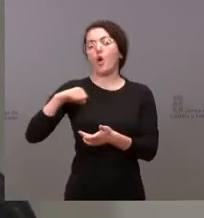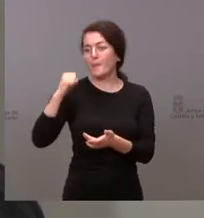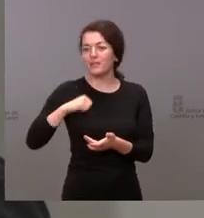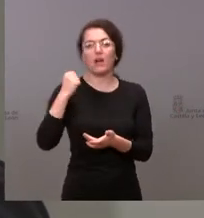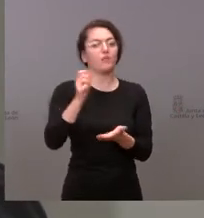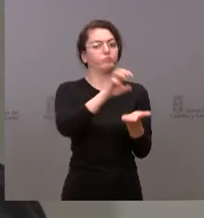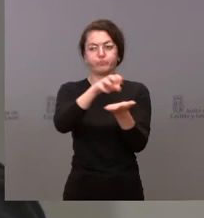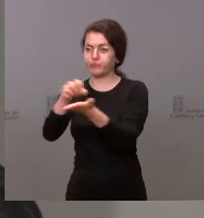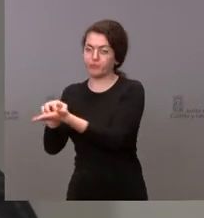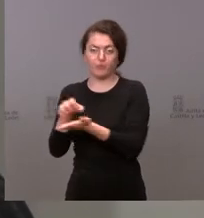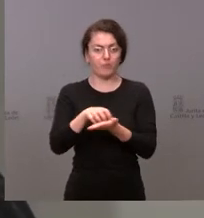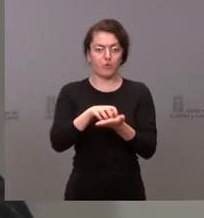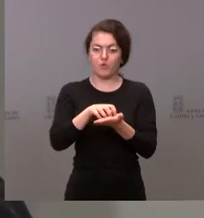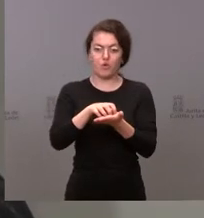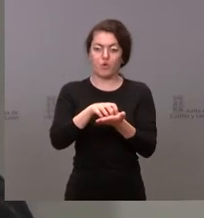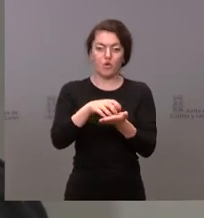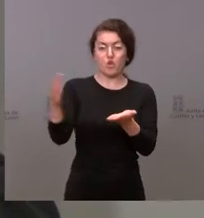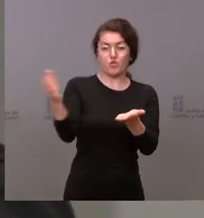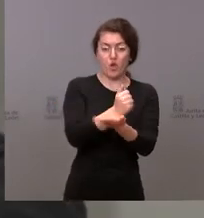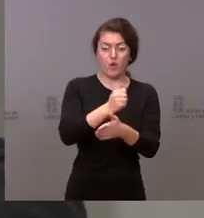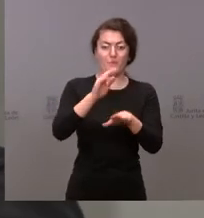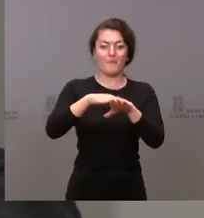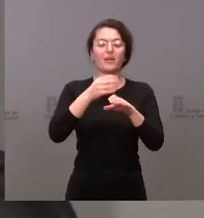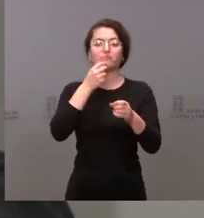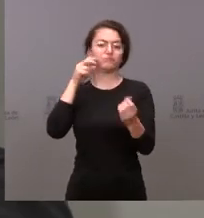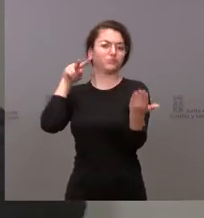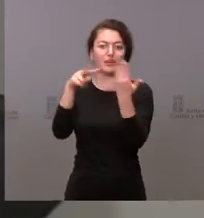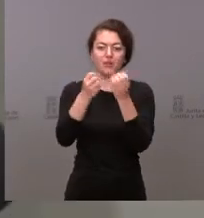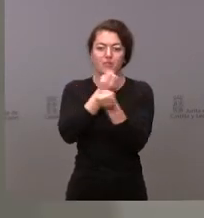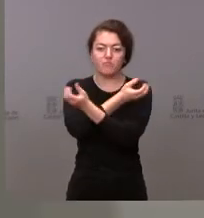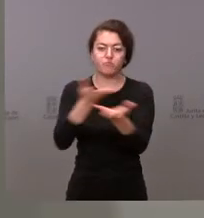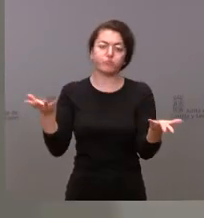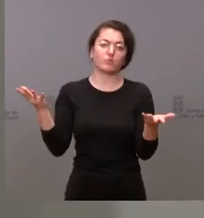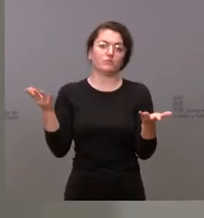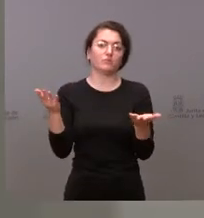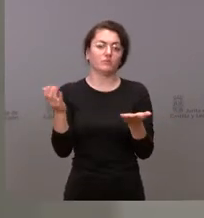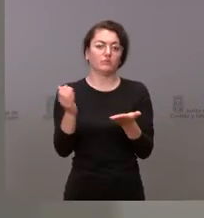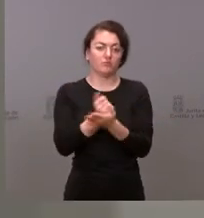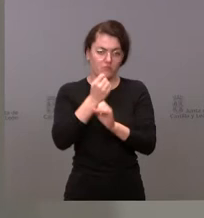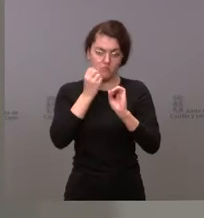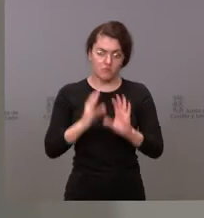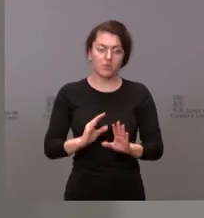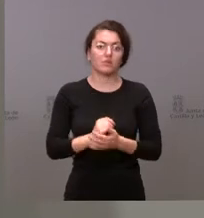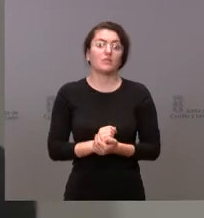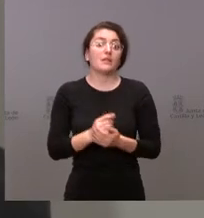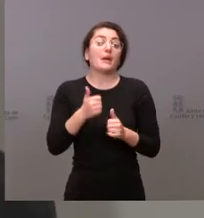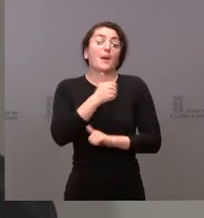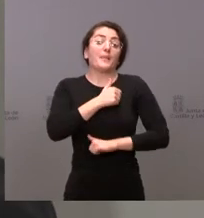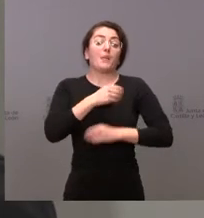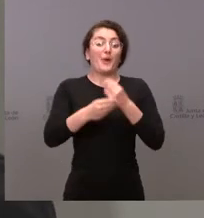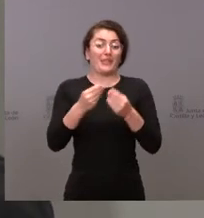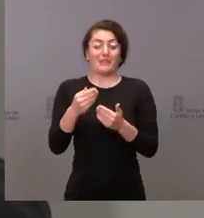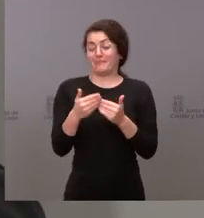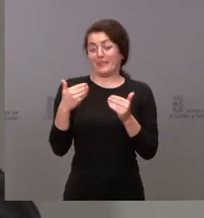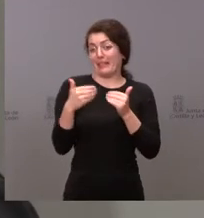y en todos y cada uno de nuestros puntos de atención continuada eso esperamos hacerlo en muy breve plazo en muy breve plazo